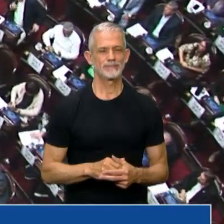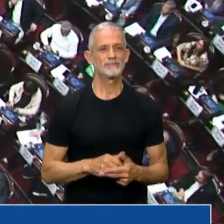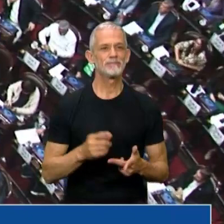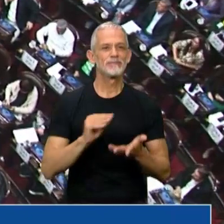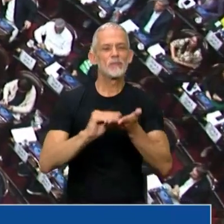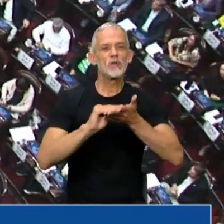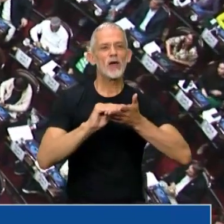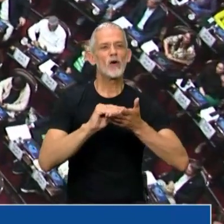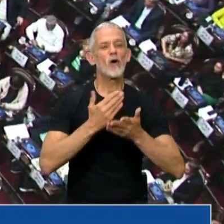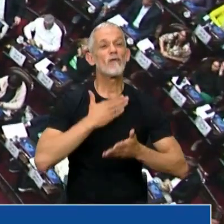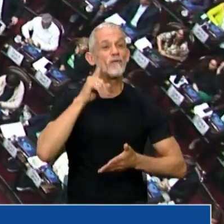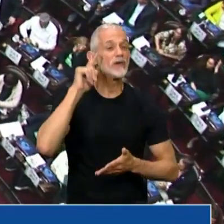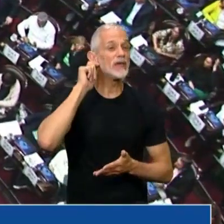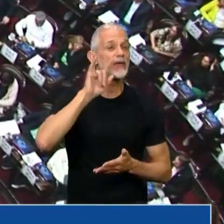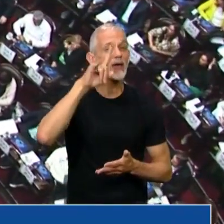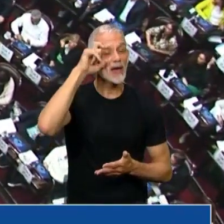Diputado Rolando Figueroa.